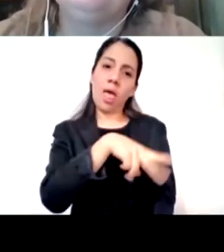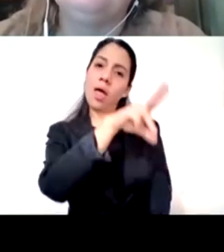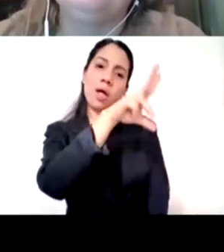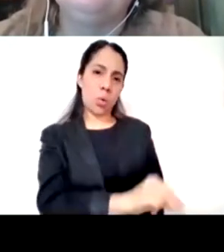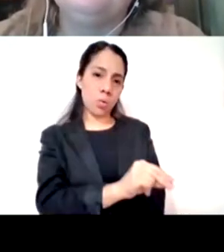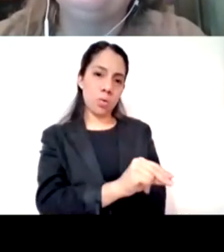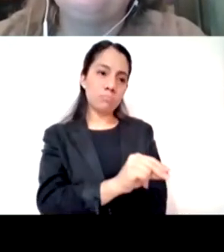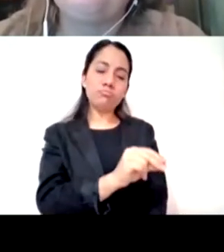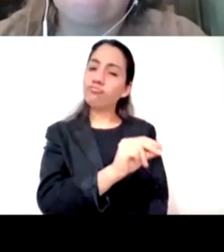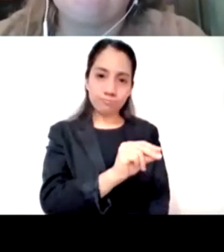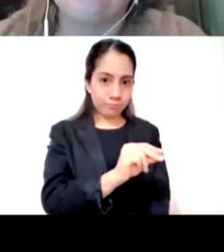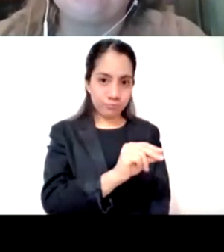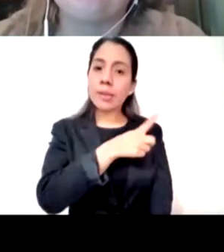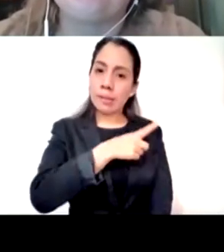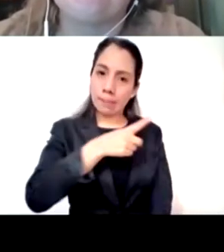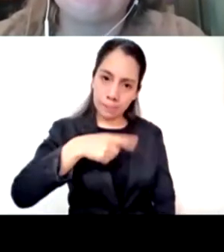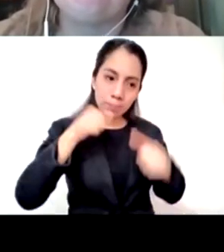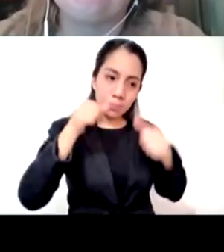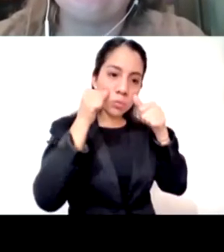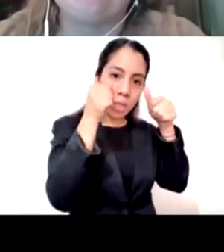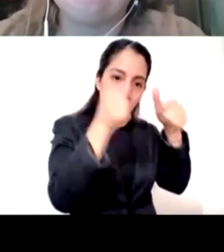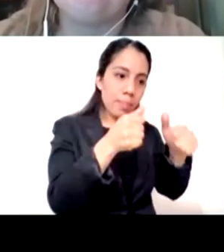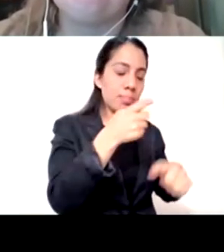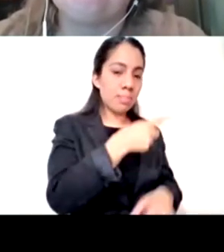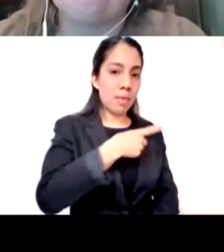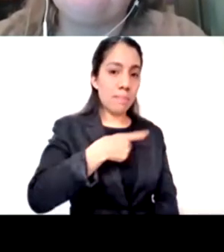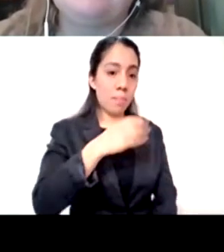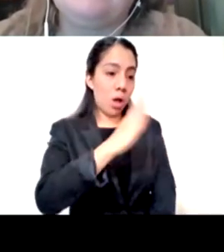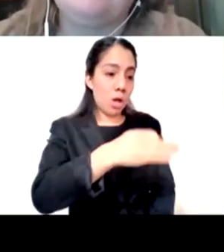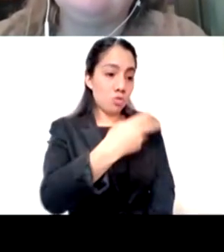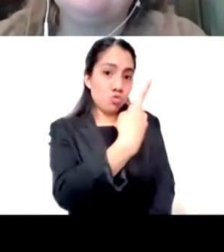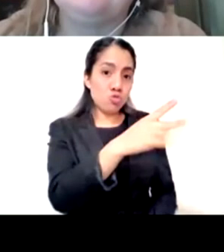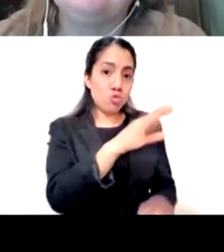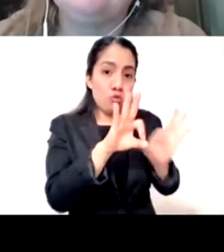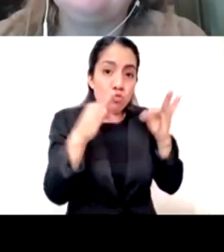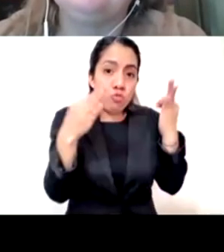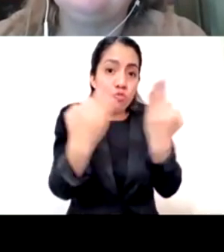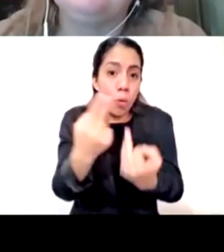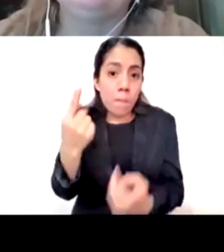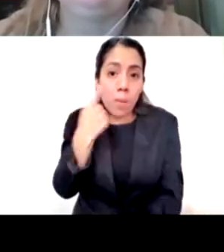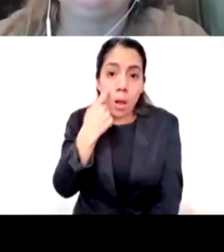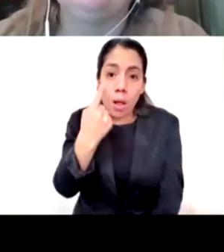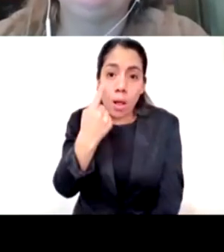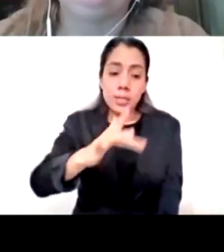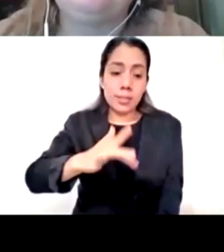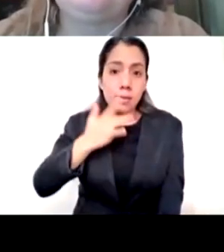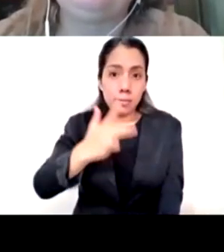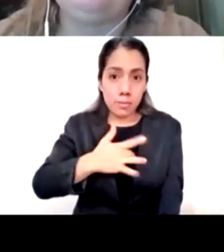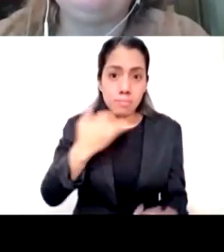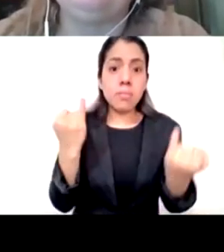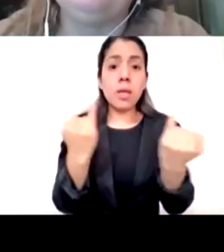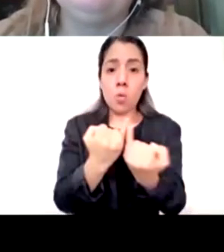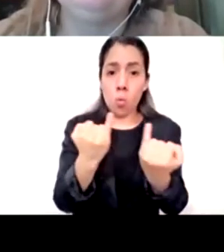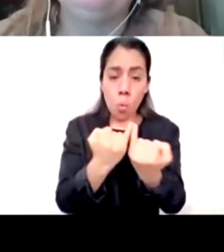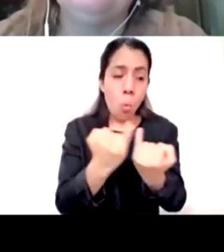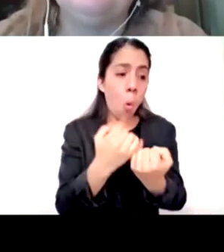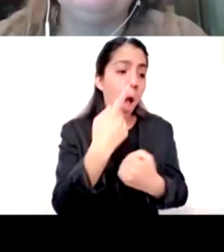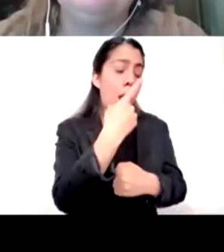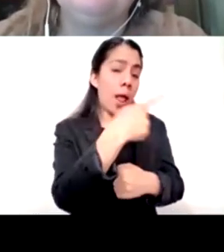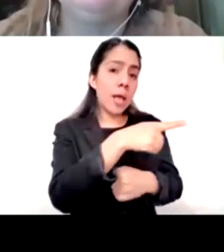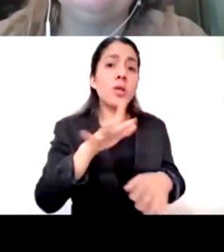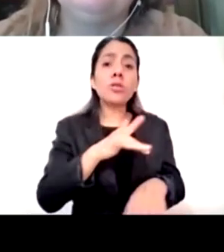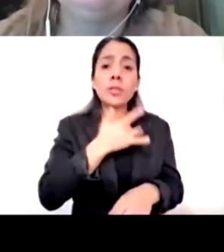y que si es una realidad y que está pasando es de otra manera no no invalidando sus pérdidas o sus duelos o sus